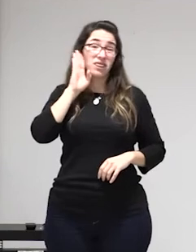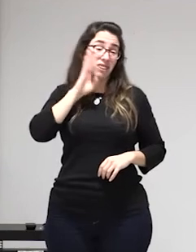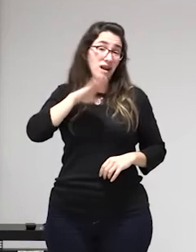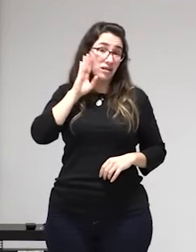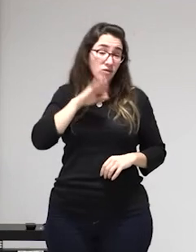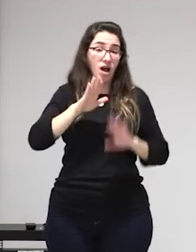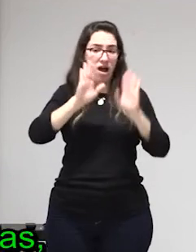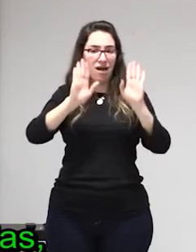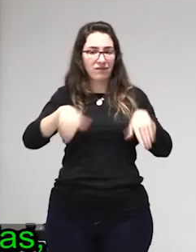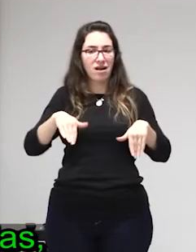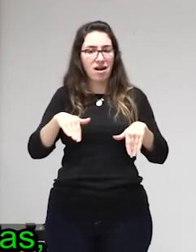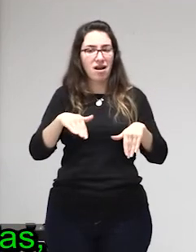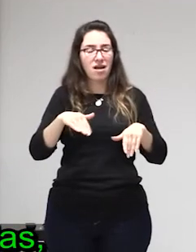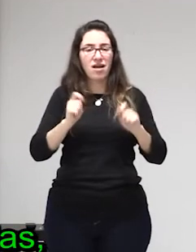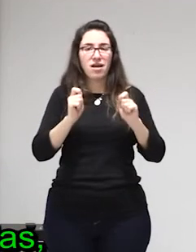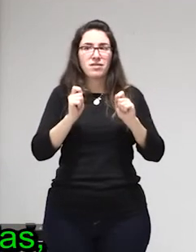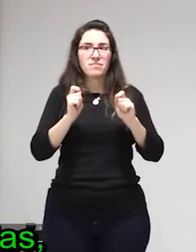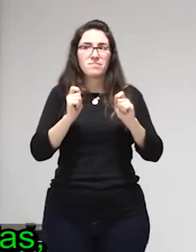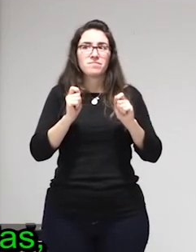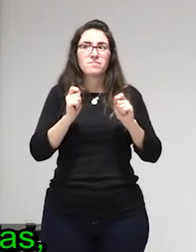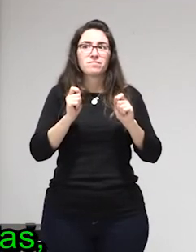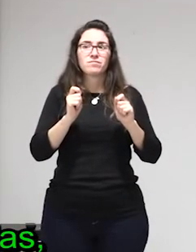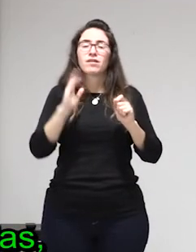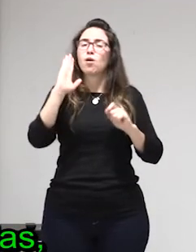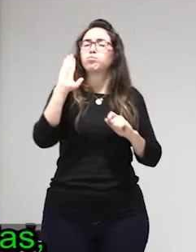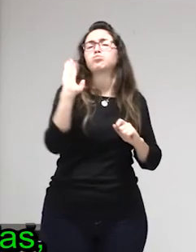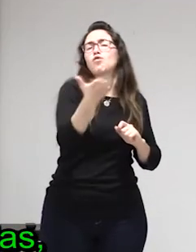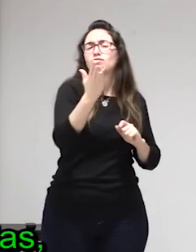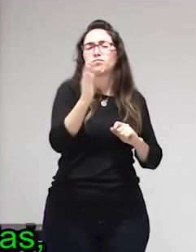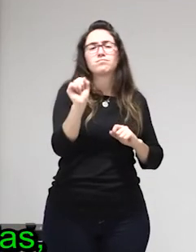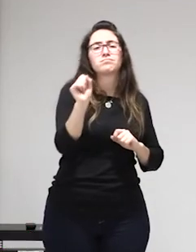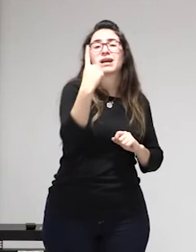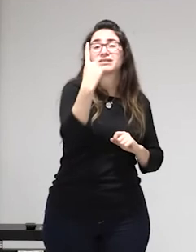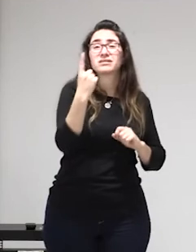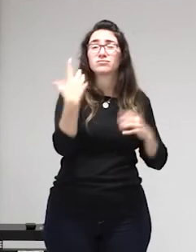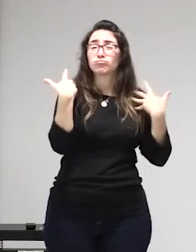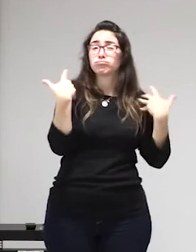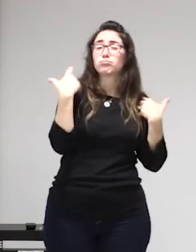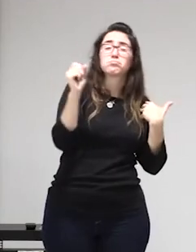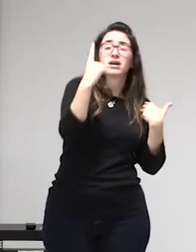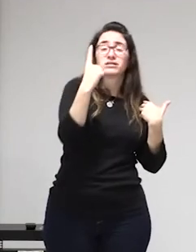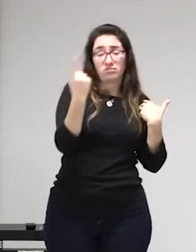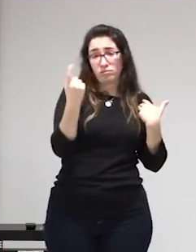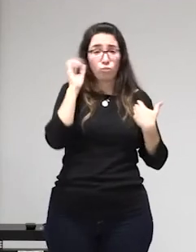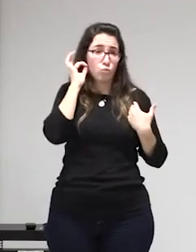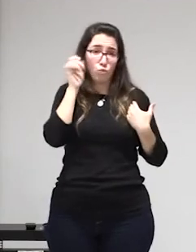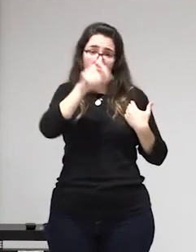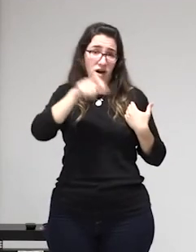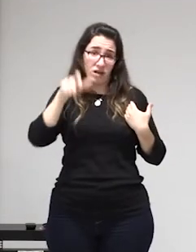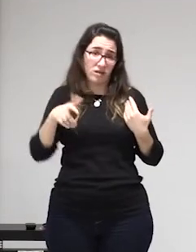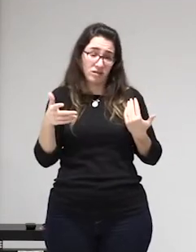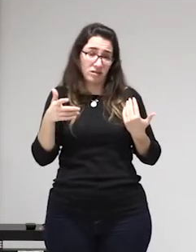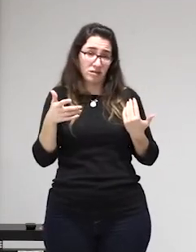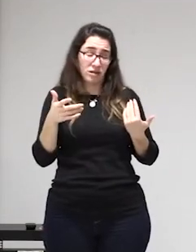alternativa de acuerdo y luego que muchas compañeras que son precisamente las más precarias no pueden permitirse pagar un piso entero